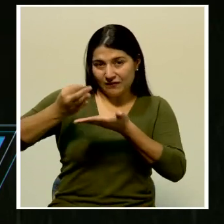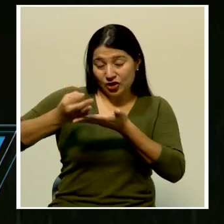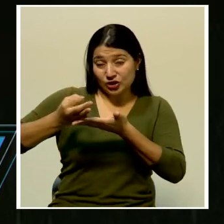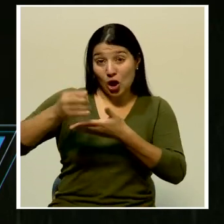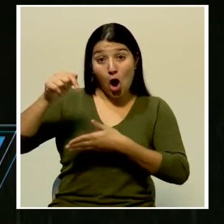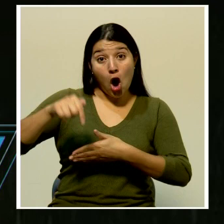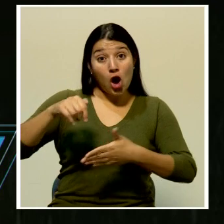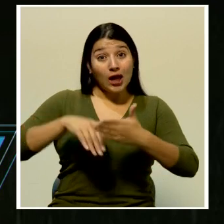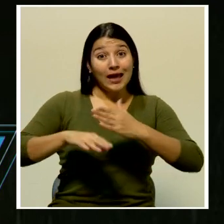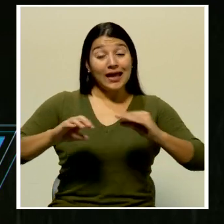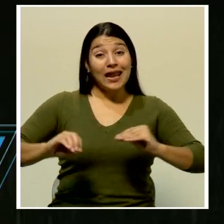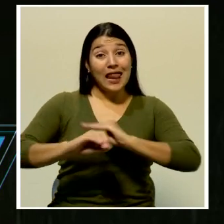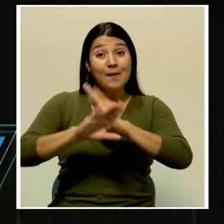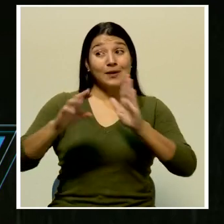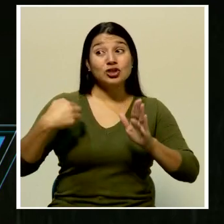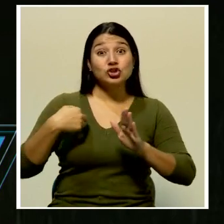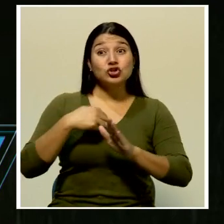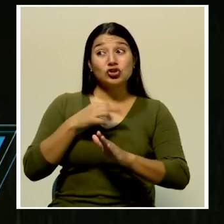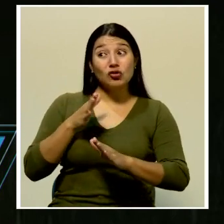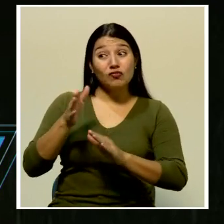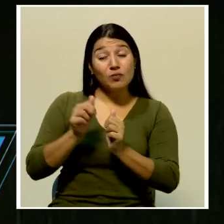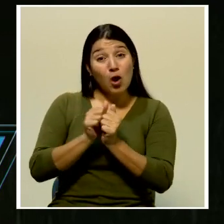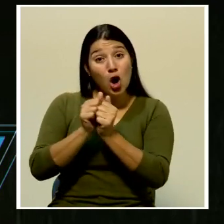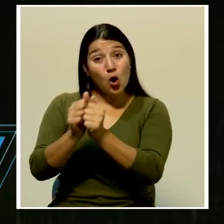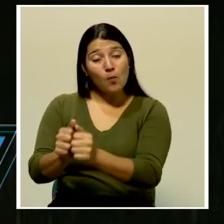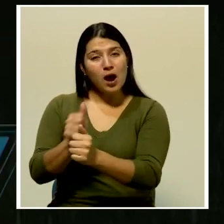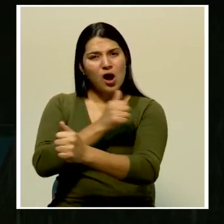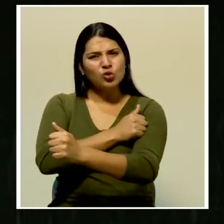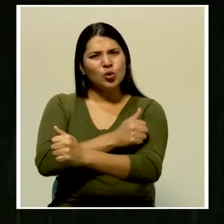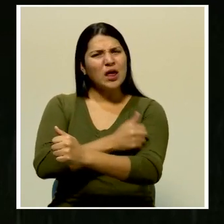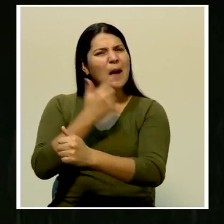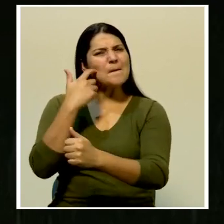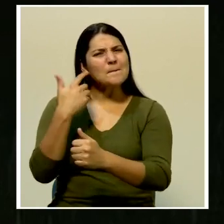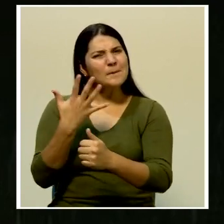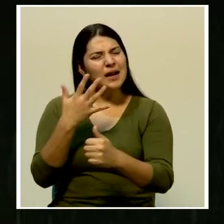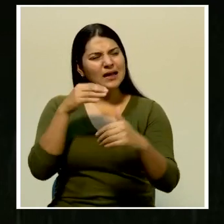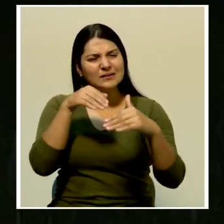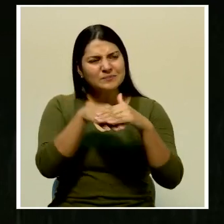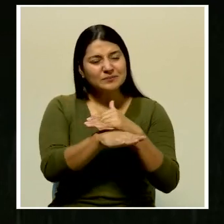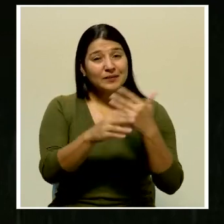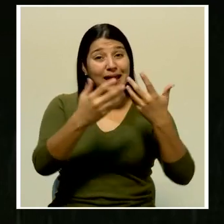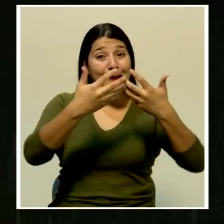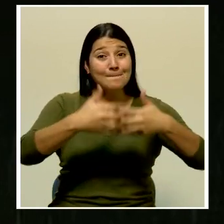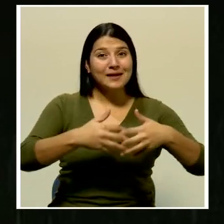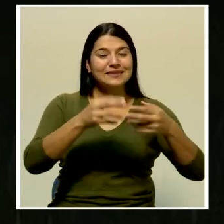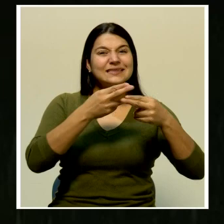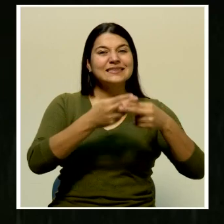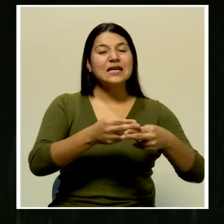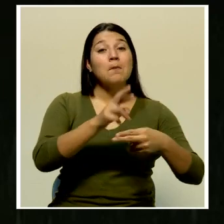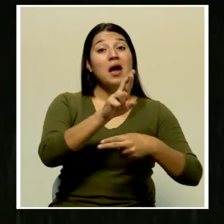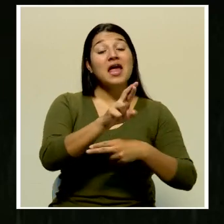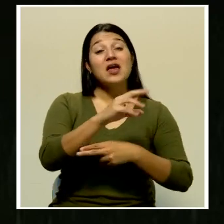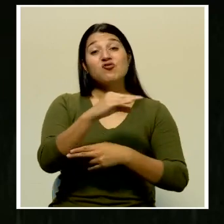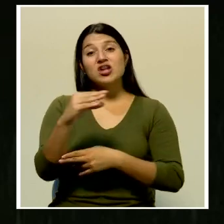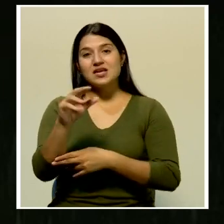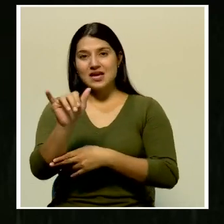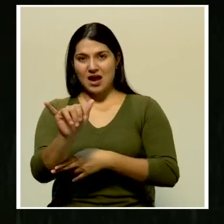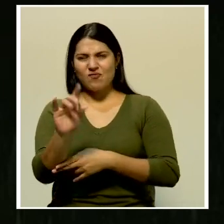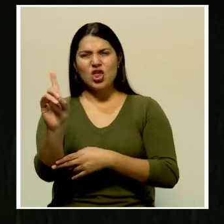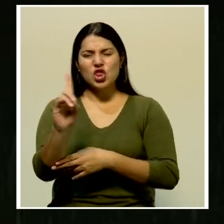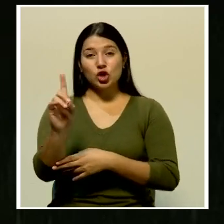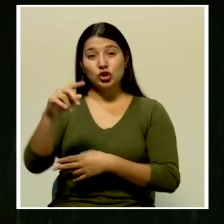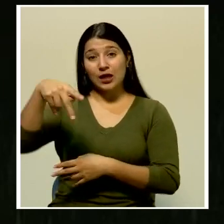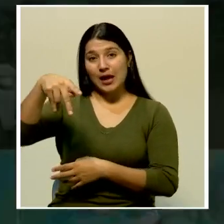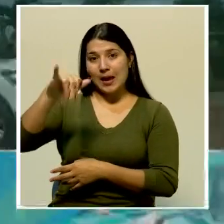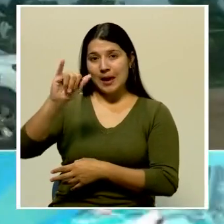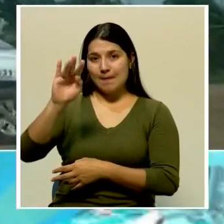Esta mañana acompañamos a las autoridades a una inspección a la empresa RR ubicada en Pital de San Carlos. El viceministro de